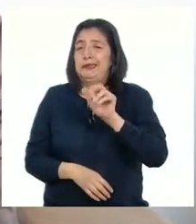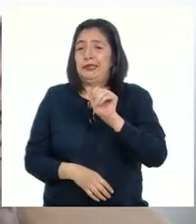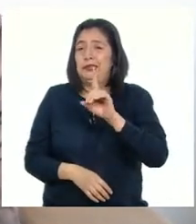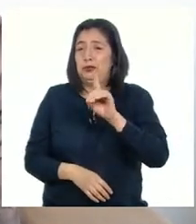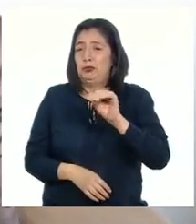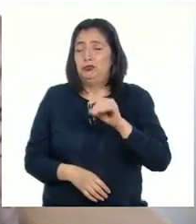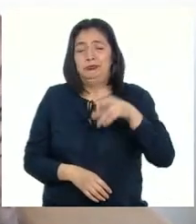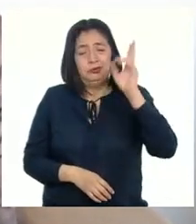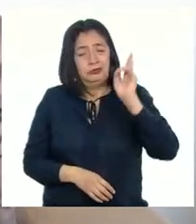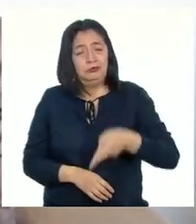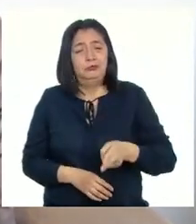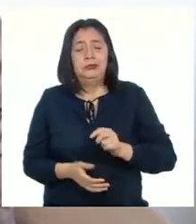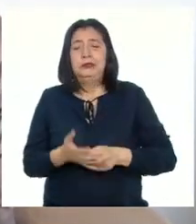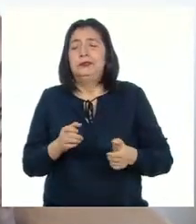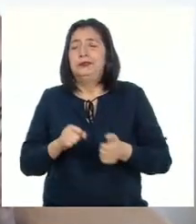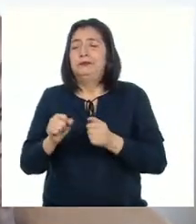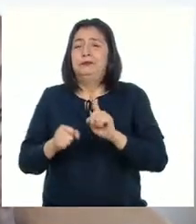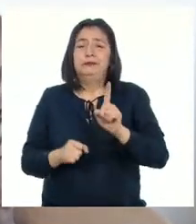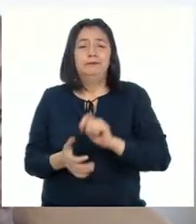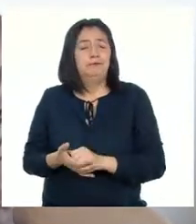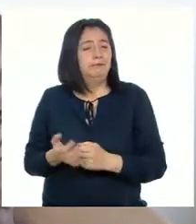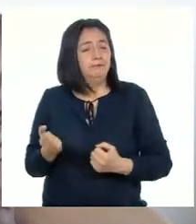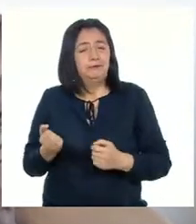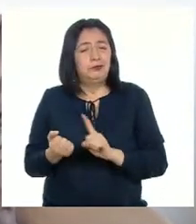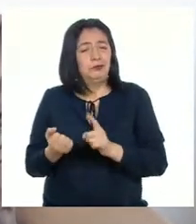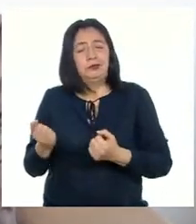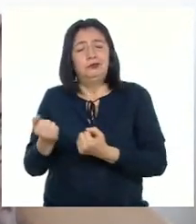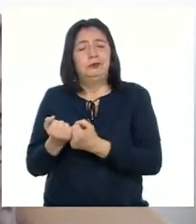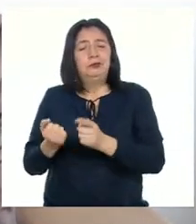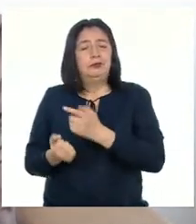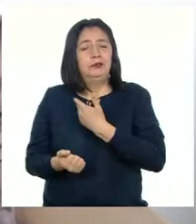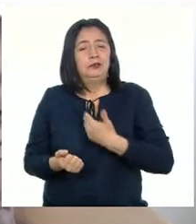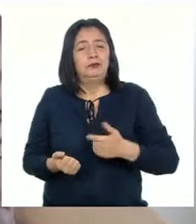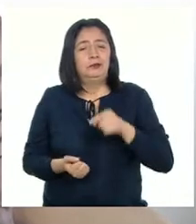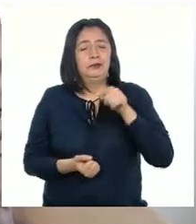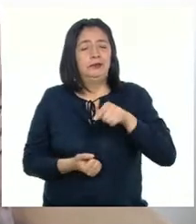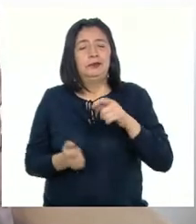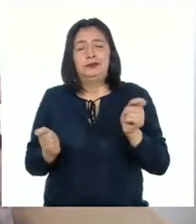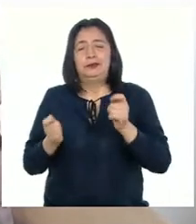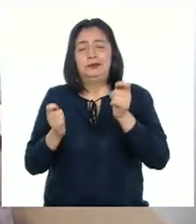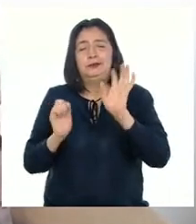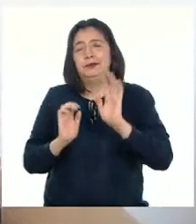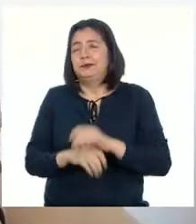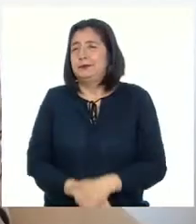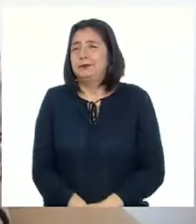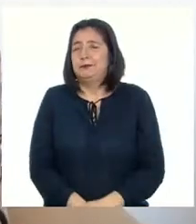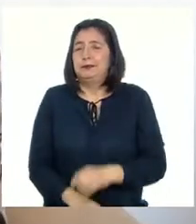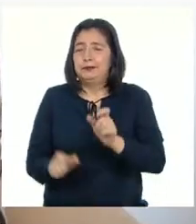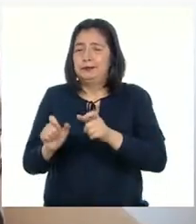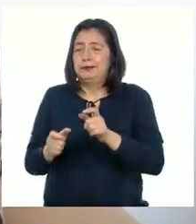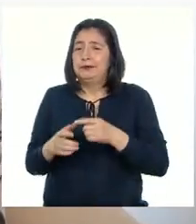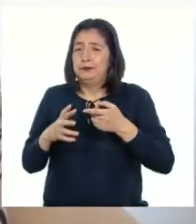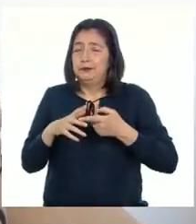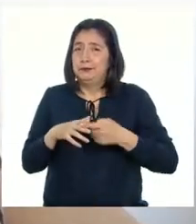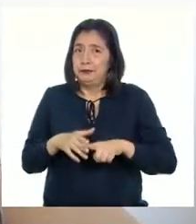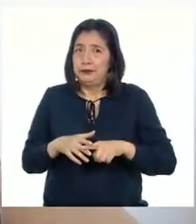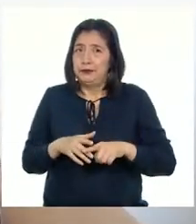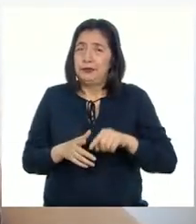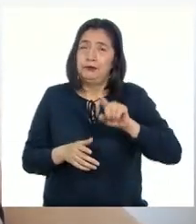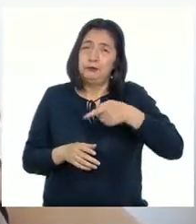prohibir el carnaval Y le retira el auspicio del Estado a esta gran celebración popular A partir de